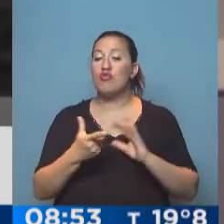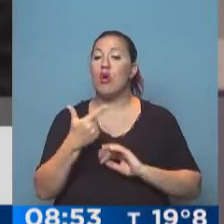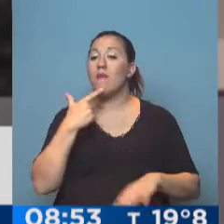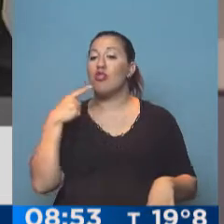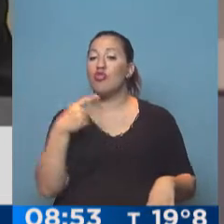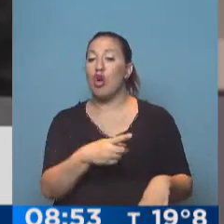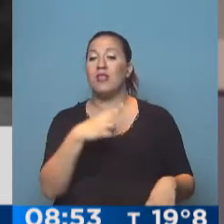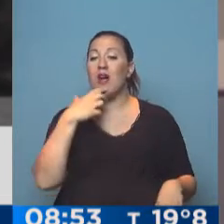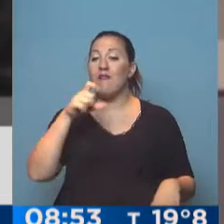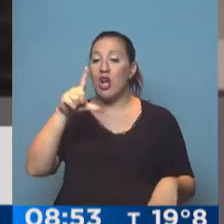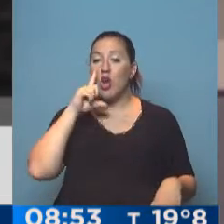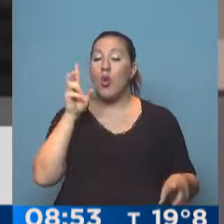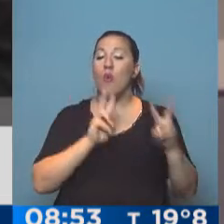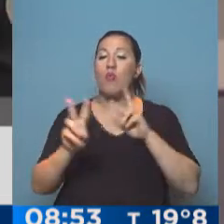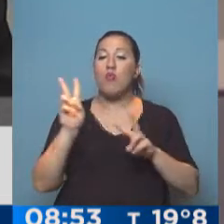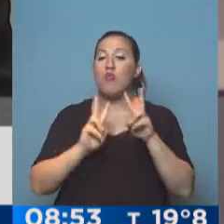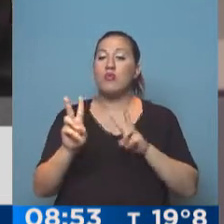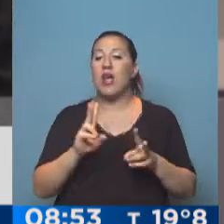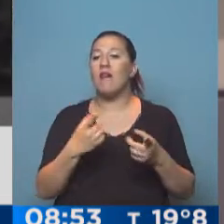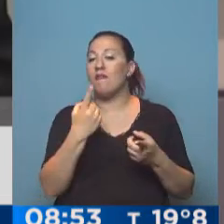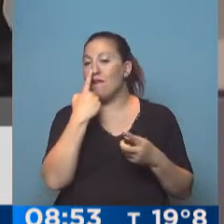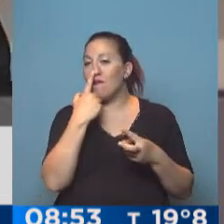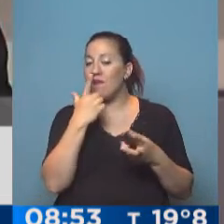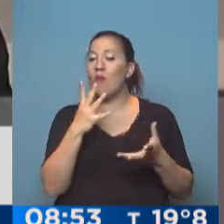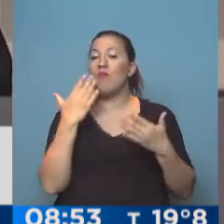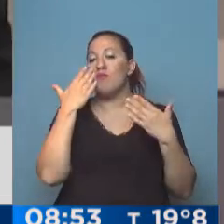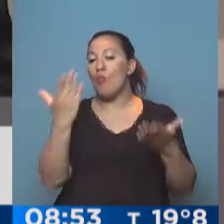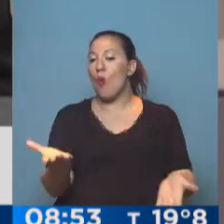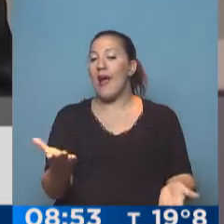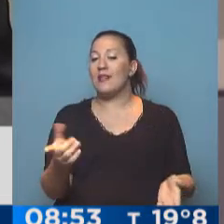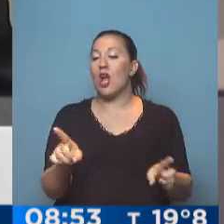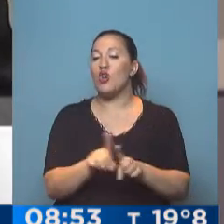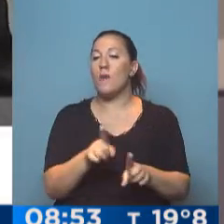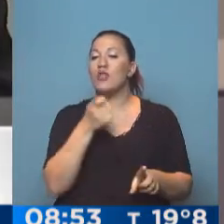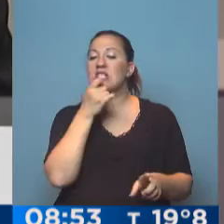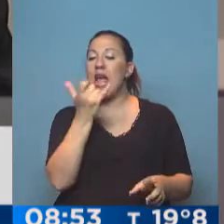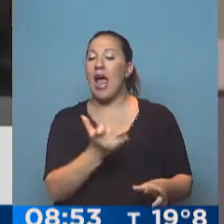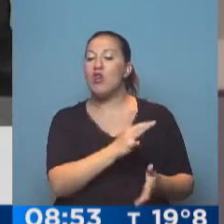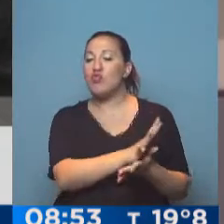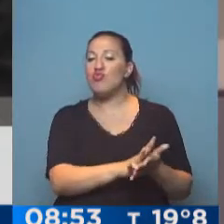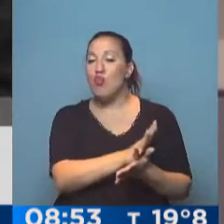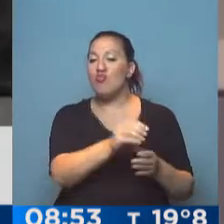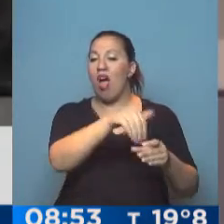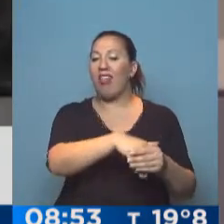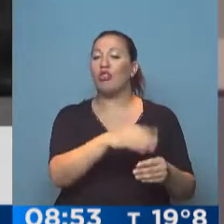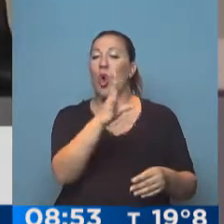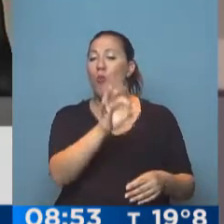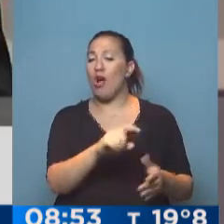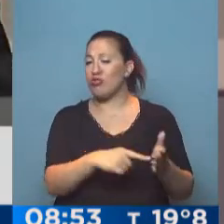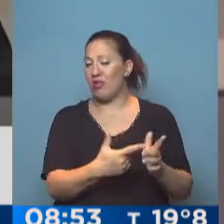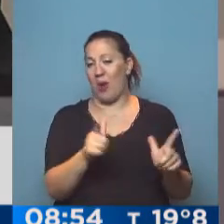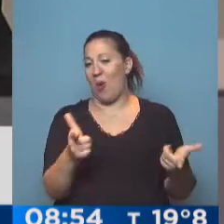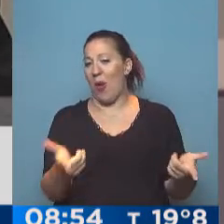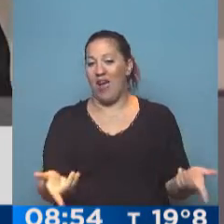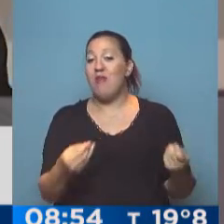tratando de buscar algún rédito electoral, mostrar como si hubiera alguna irregularidad en el Banco Central, que no la hay porque este